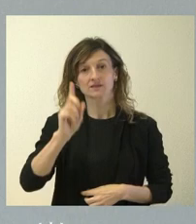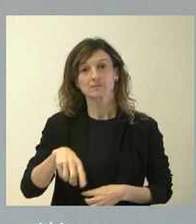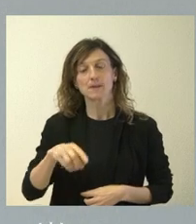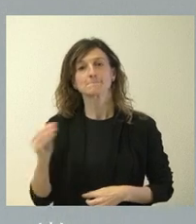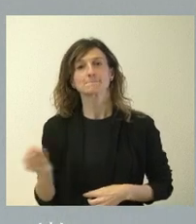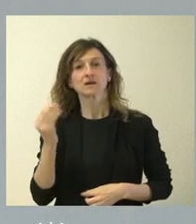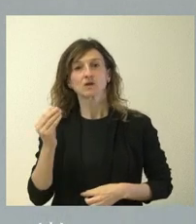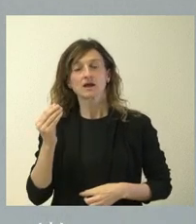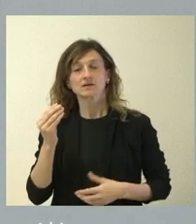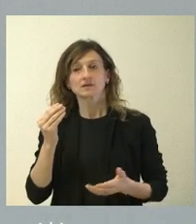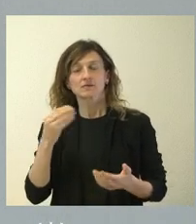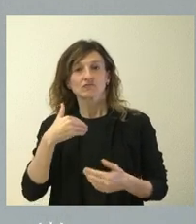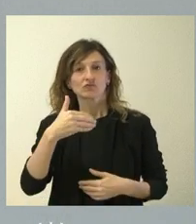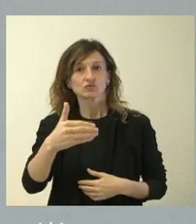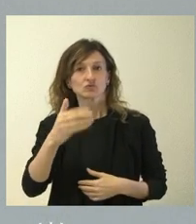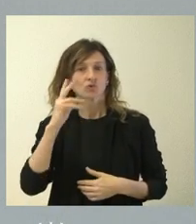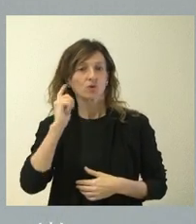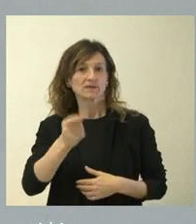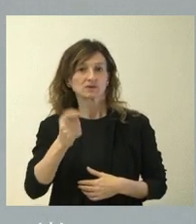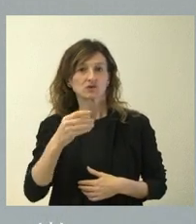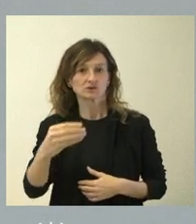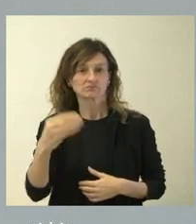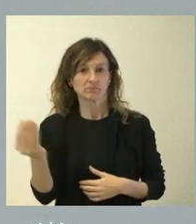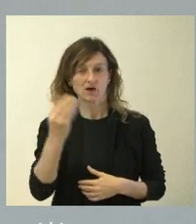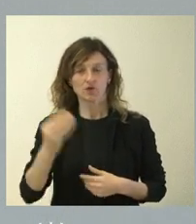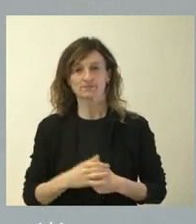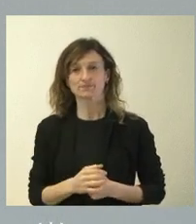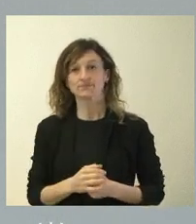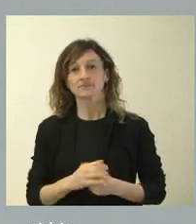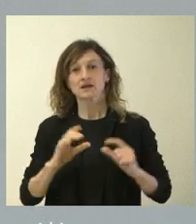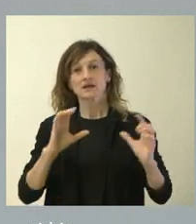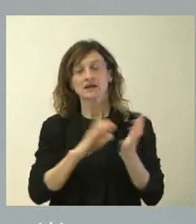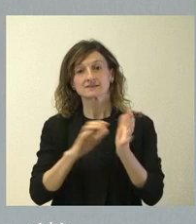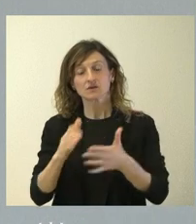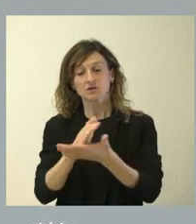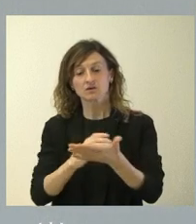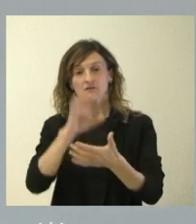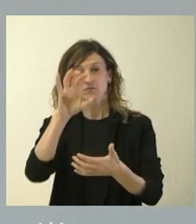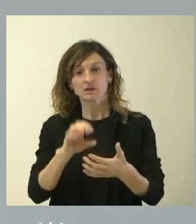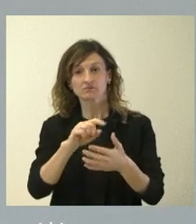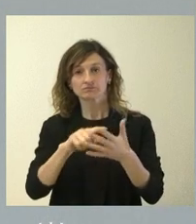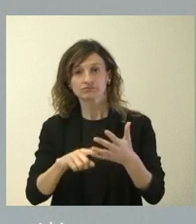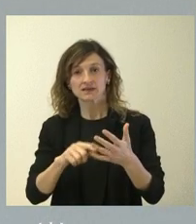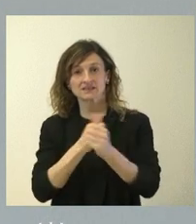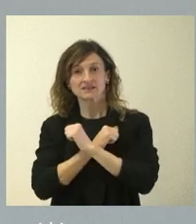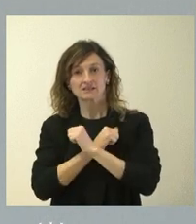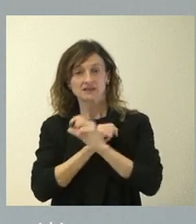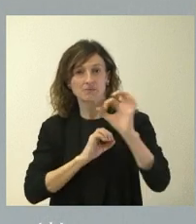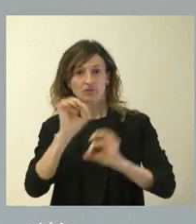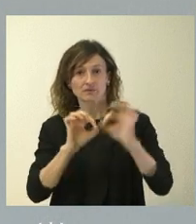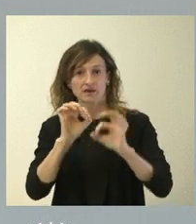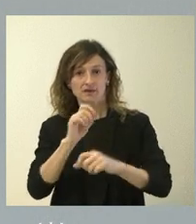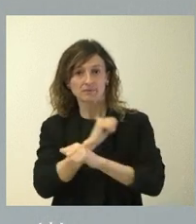expectativas de tener pensiones mejores en el futuro. Castilla y León está entre las comunidades autónomas que tiene una menor tasa de paro